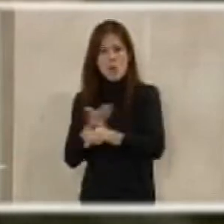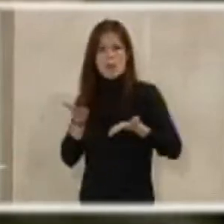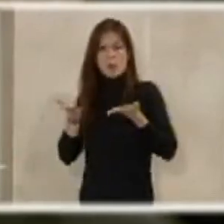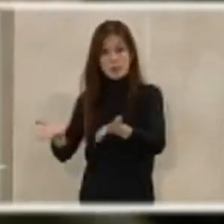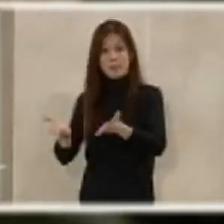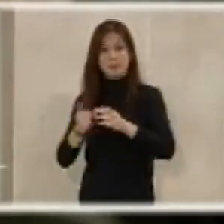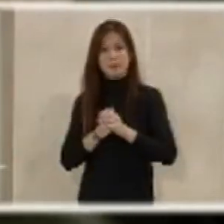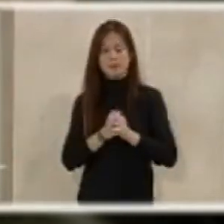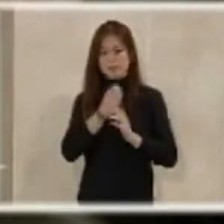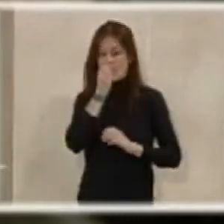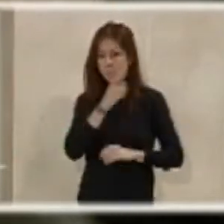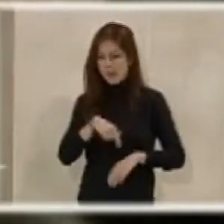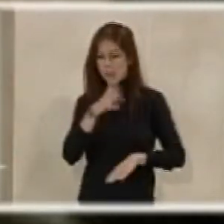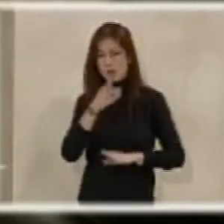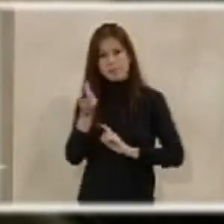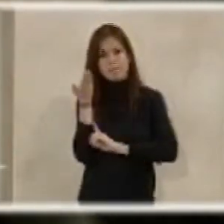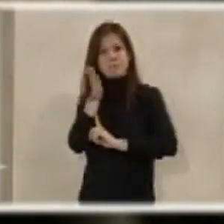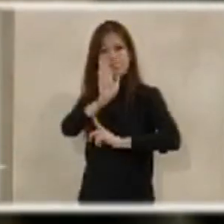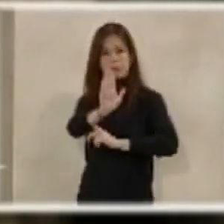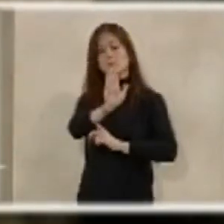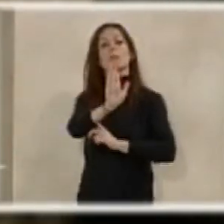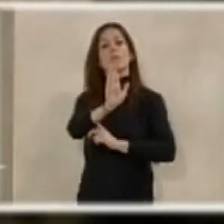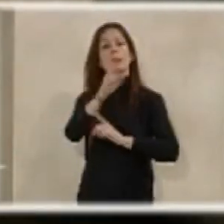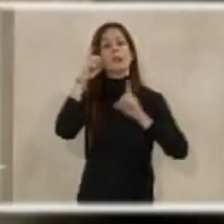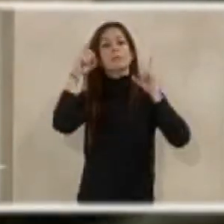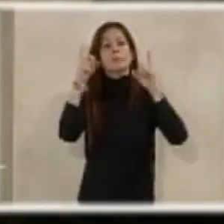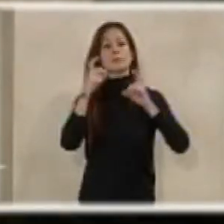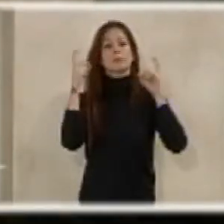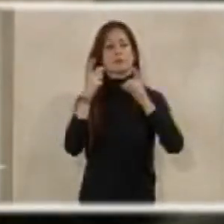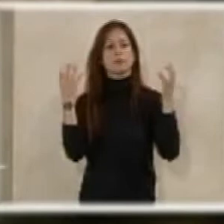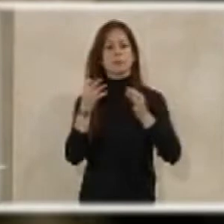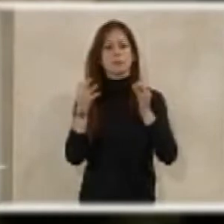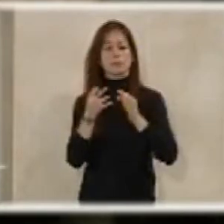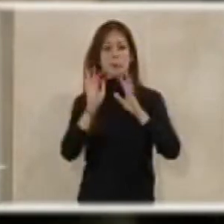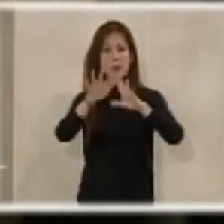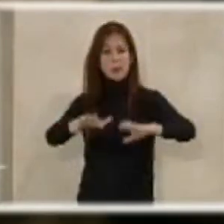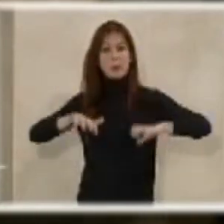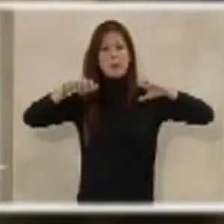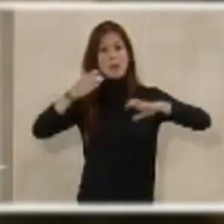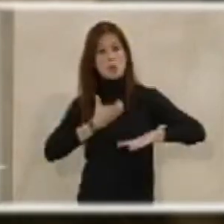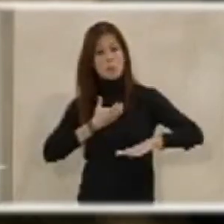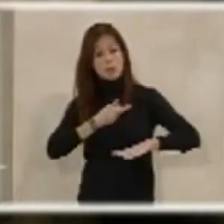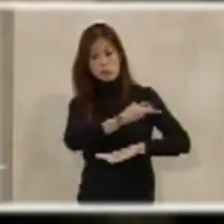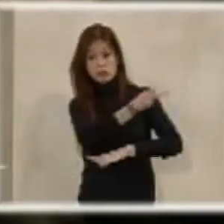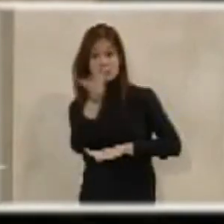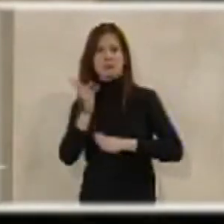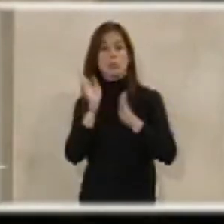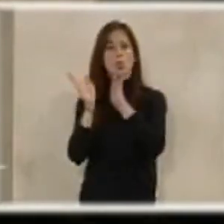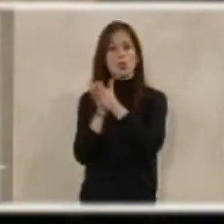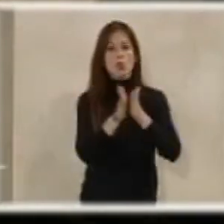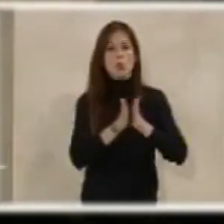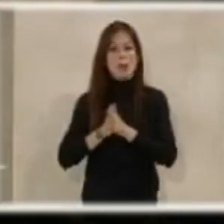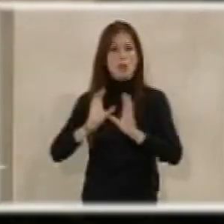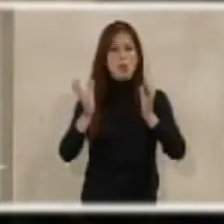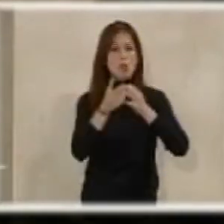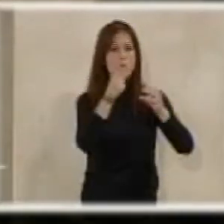Bien, en esta moción que traemos hoy aquí intentamos que el plenario, que todos los compañeros de